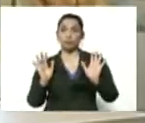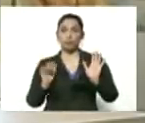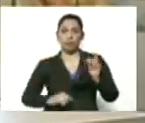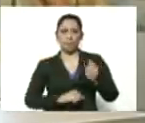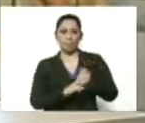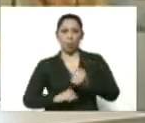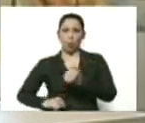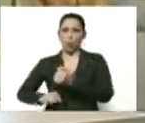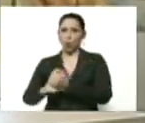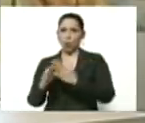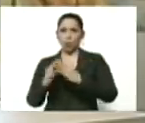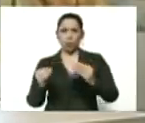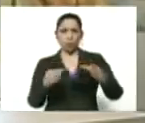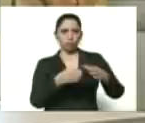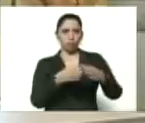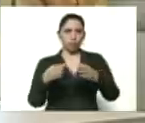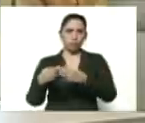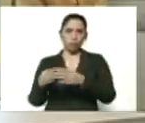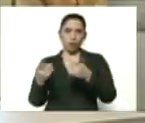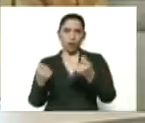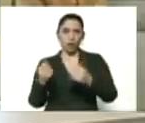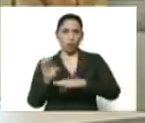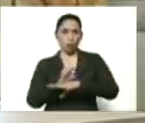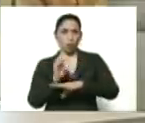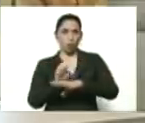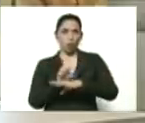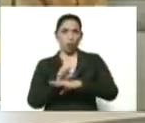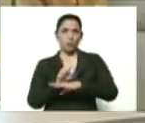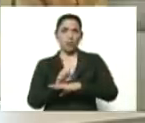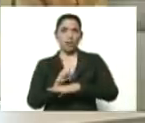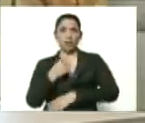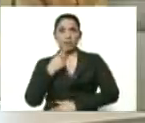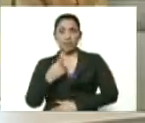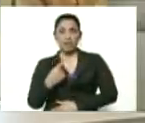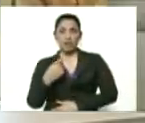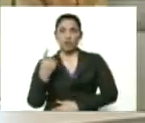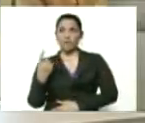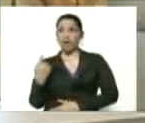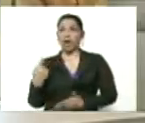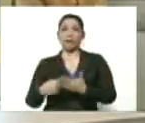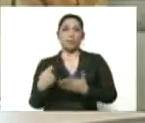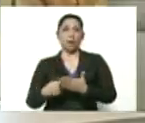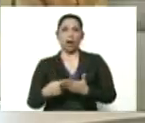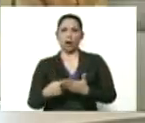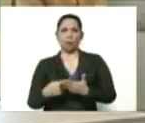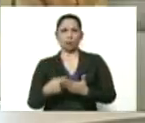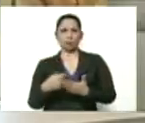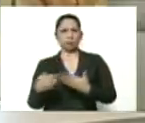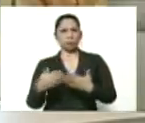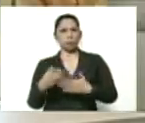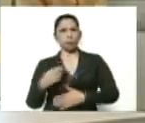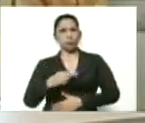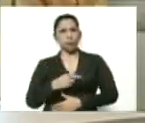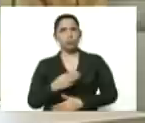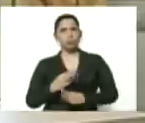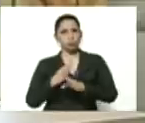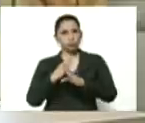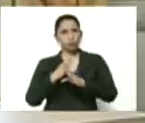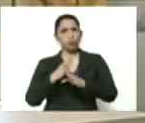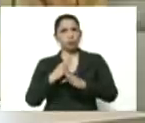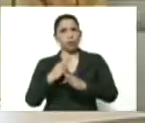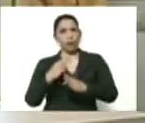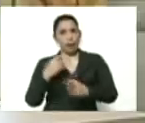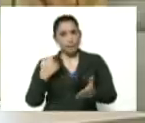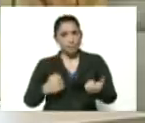apoyo a todos los sectores económicos, declarando la moratoria de todos sus pagos de deuda, apoyando con